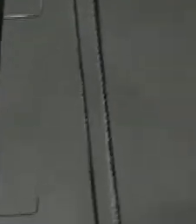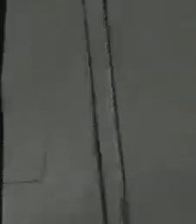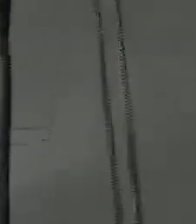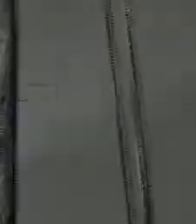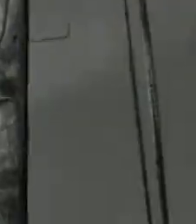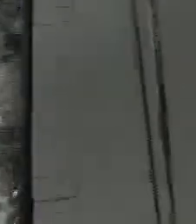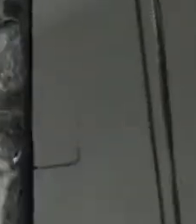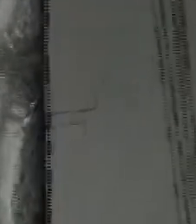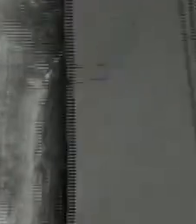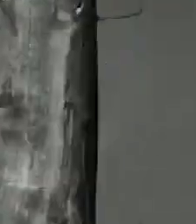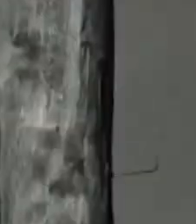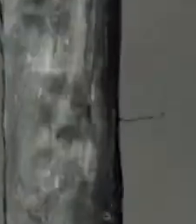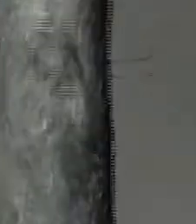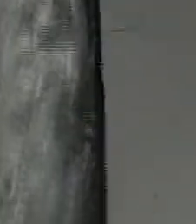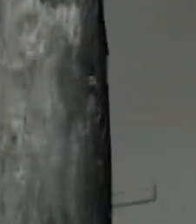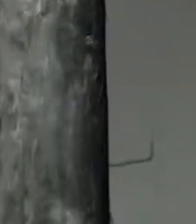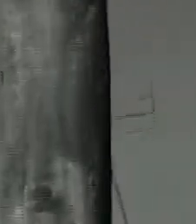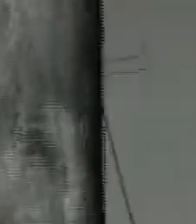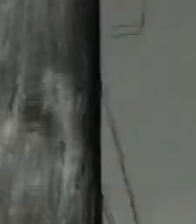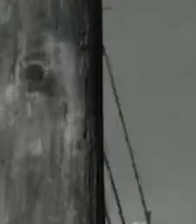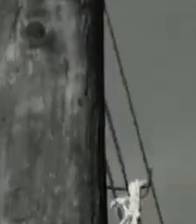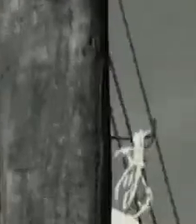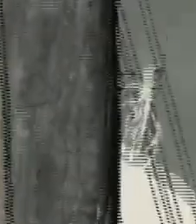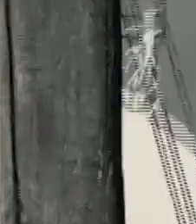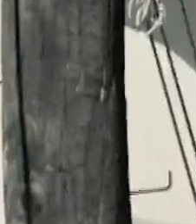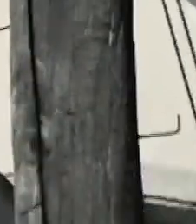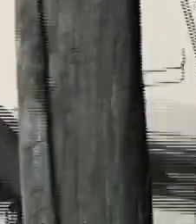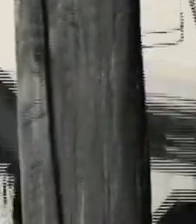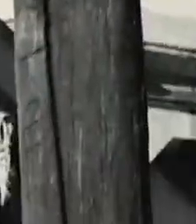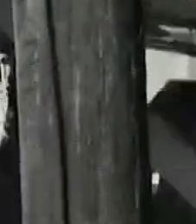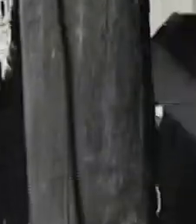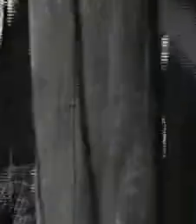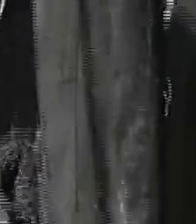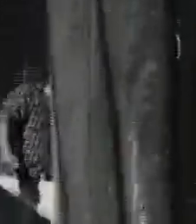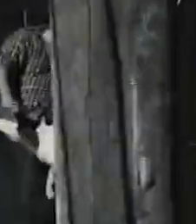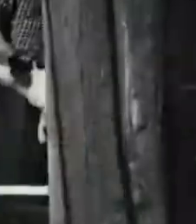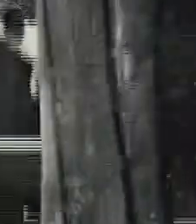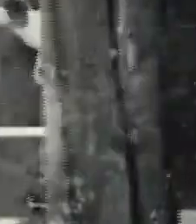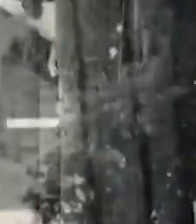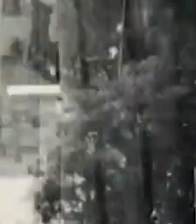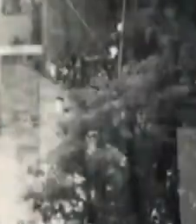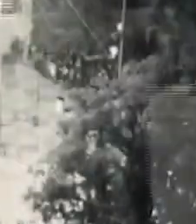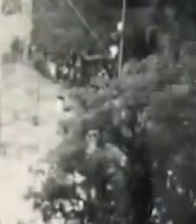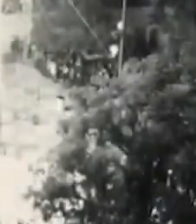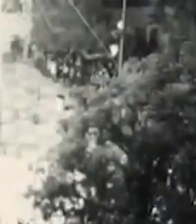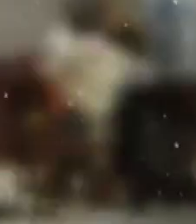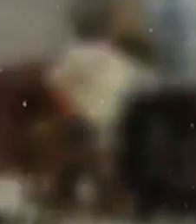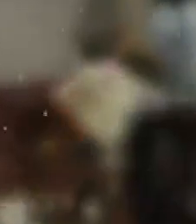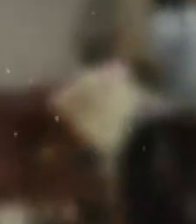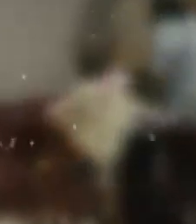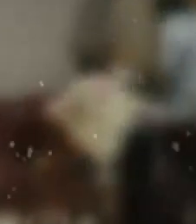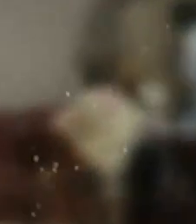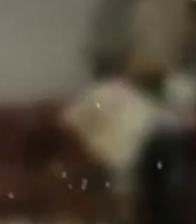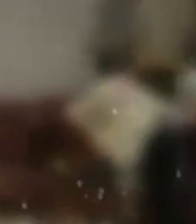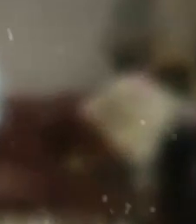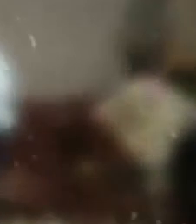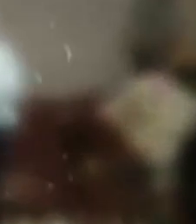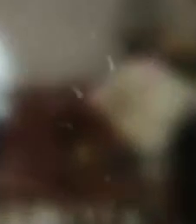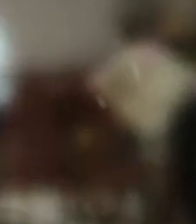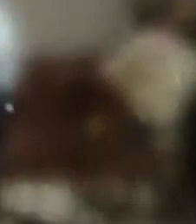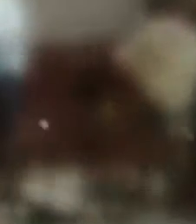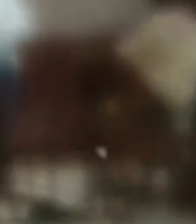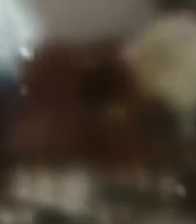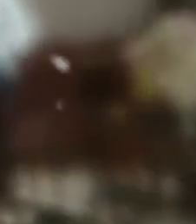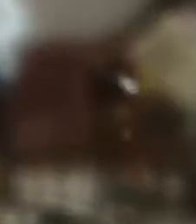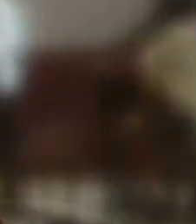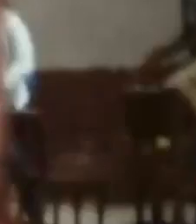Una de las fiestas patronales más largas registradas en el país se encuentra en este sitio Miradas